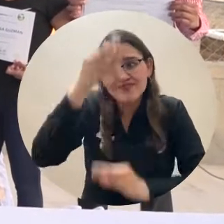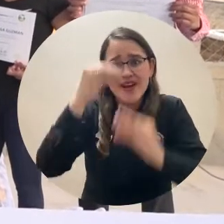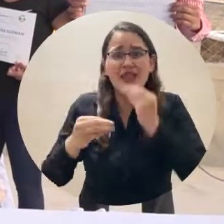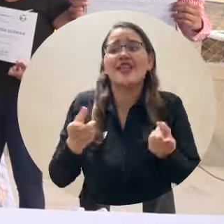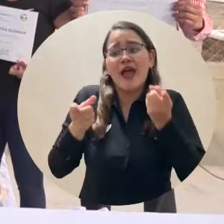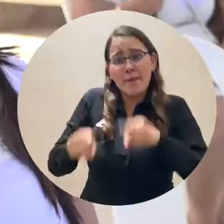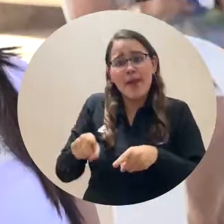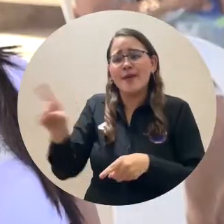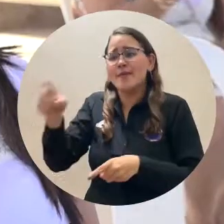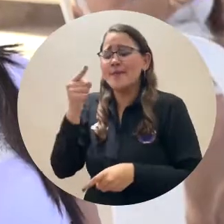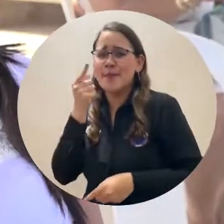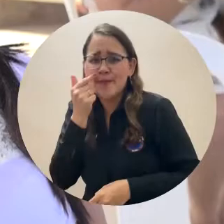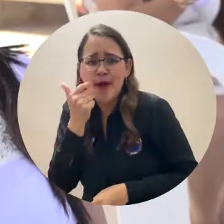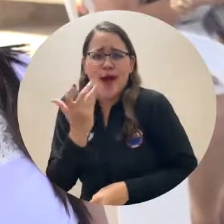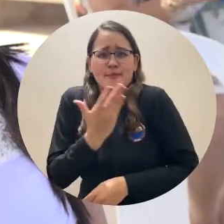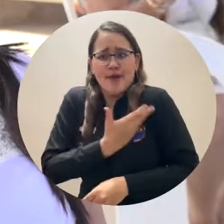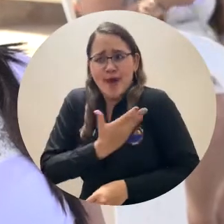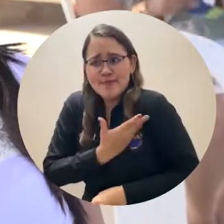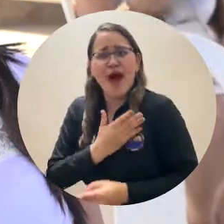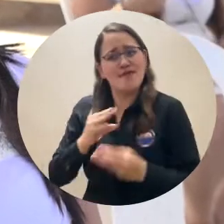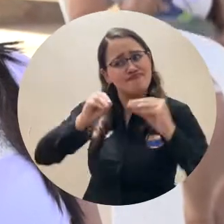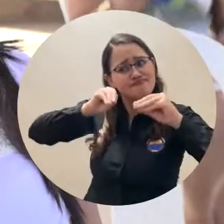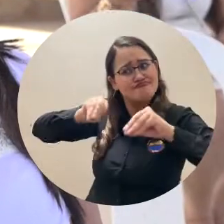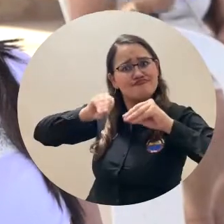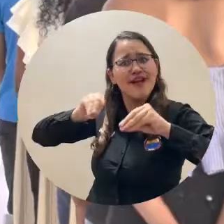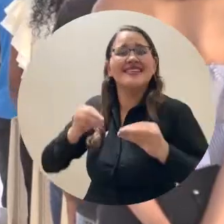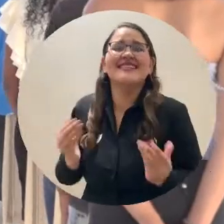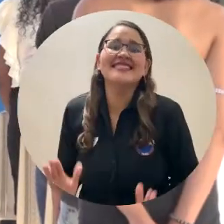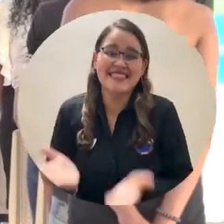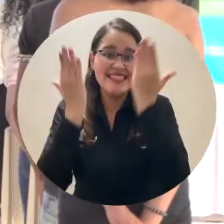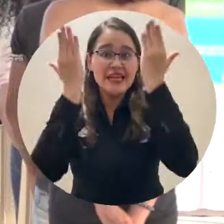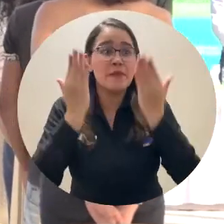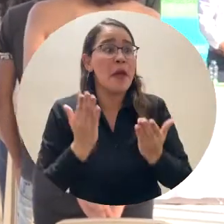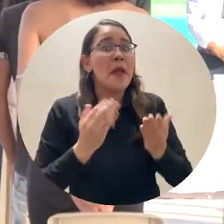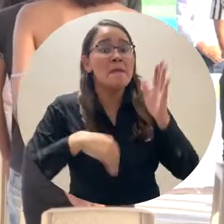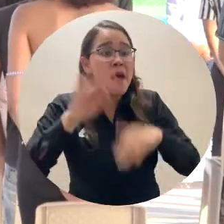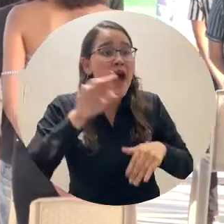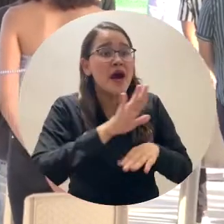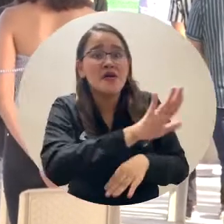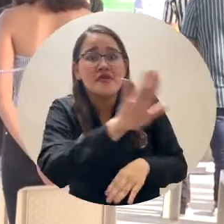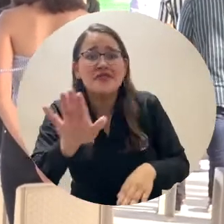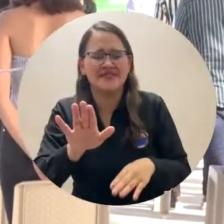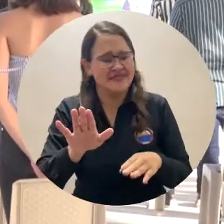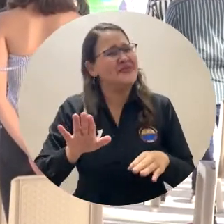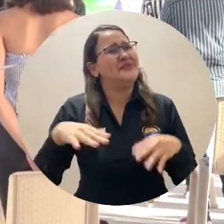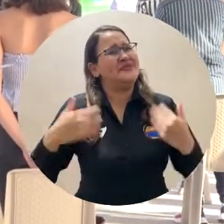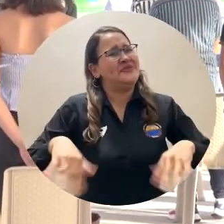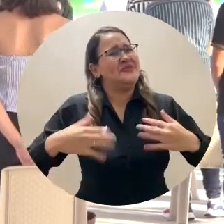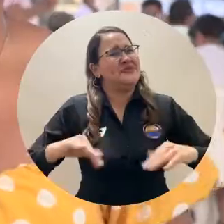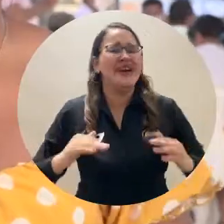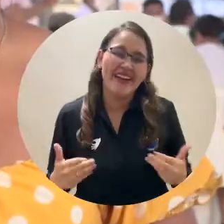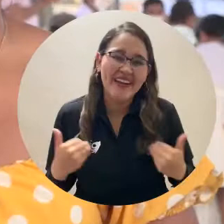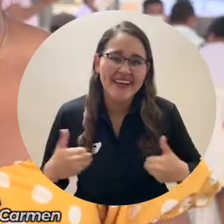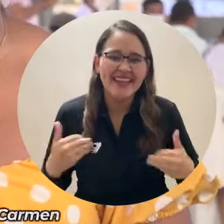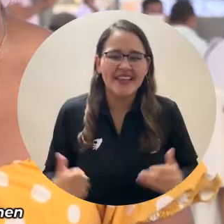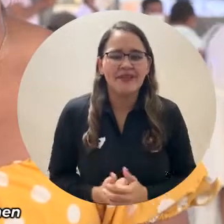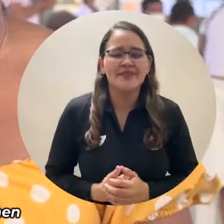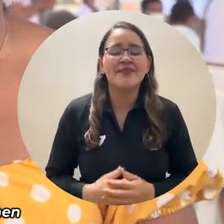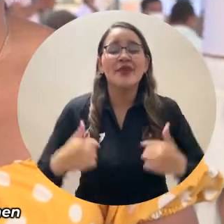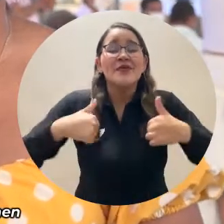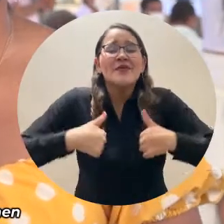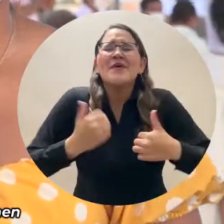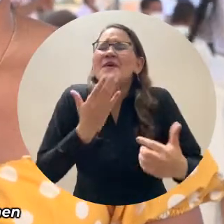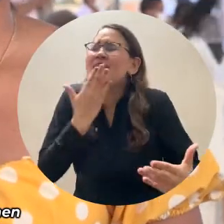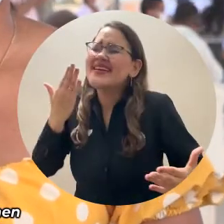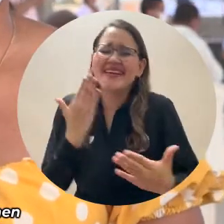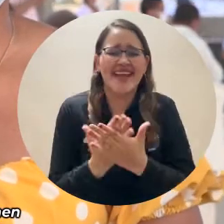ellos, de los padres de familia. Ellos van a mejorar con su carrera profesional, su calidad de vida. Como yo estoy agradecida al rector de la Universidad de